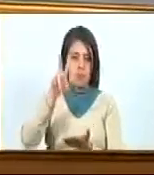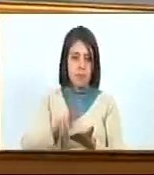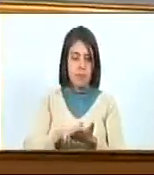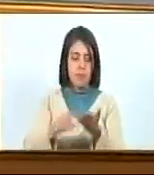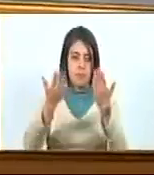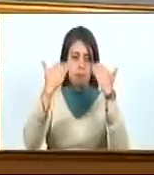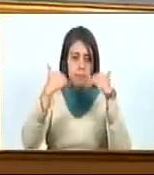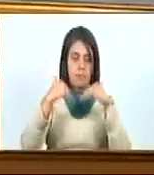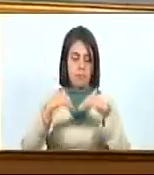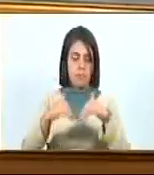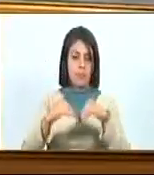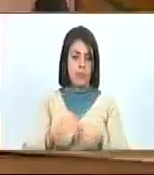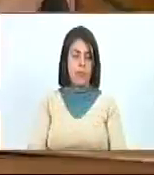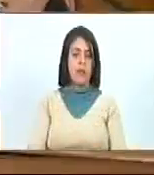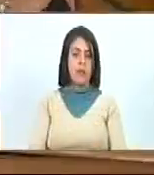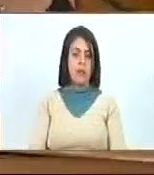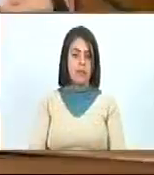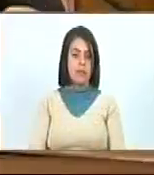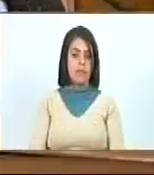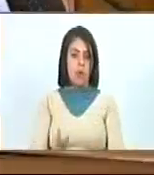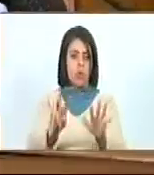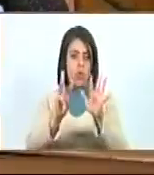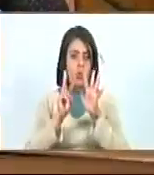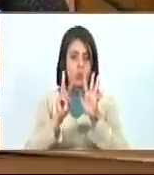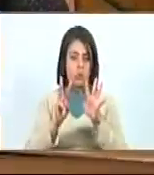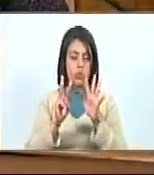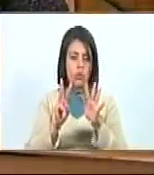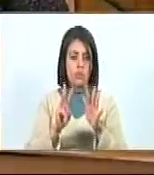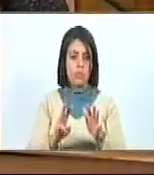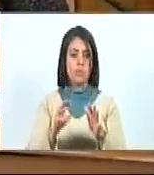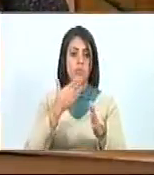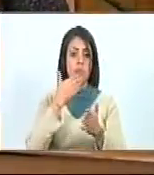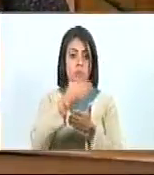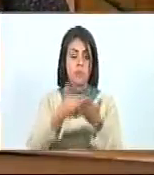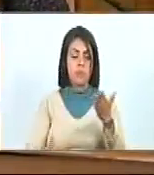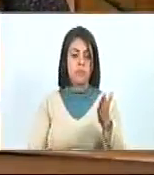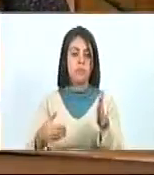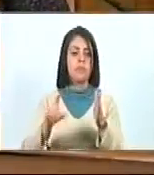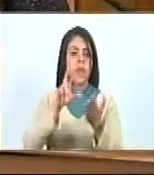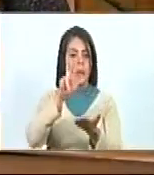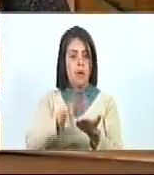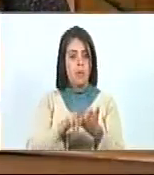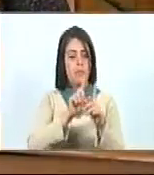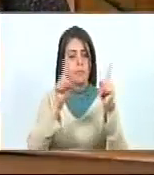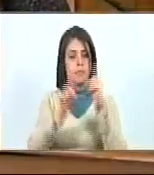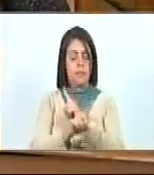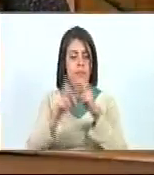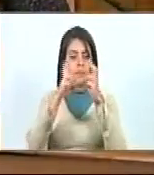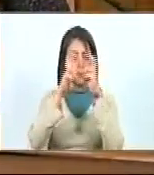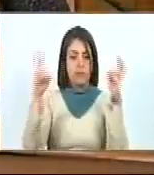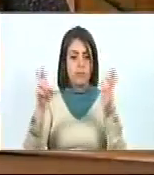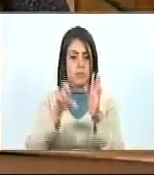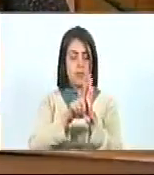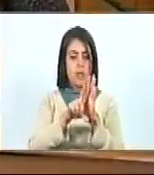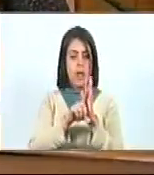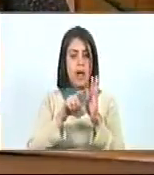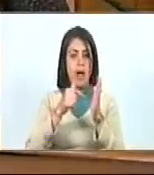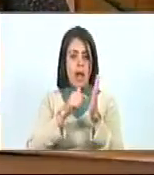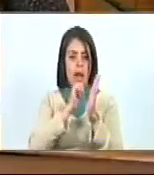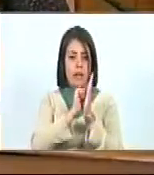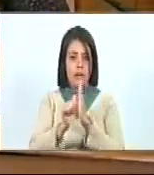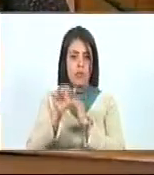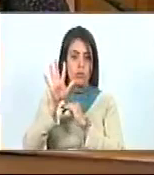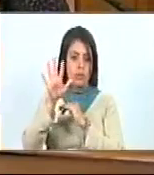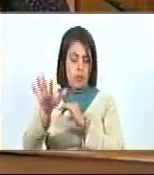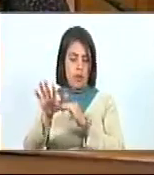ha aprobado. Siguiente. Octavo, se propone aprobar con modificación el contenido del artículo 5, quedando